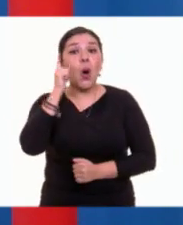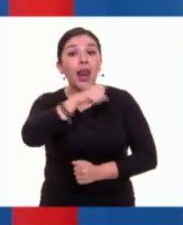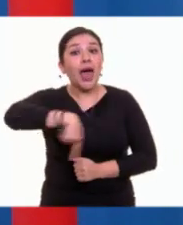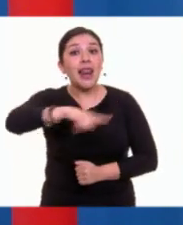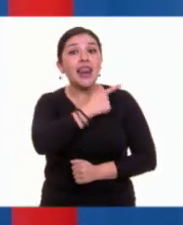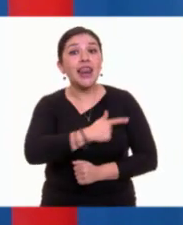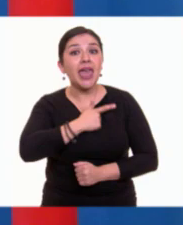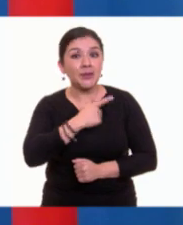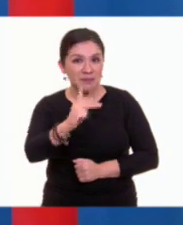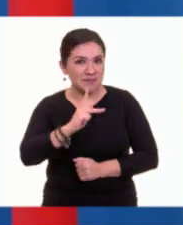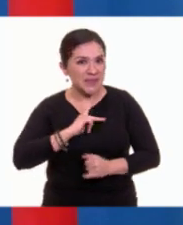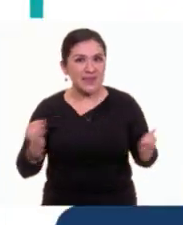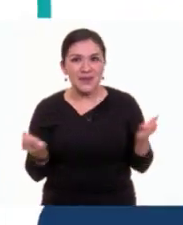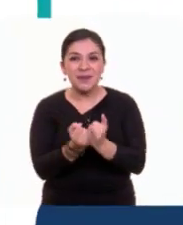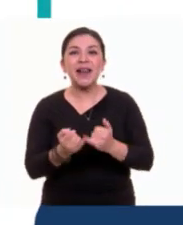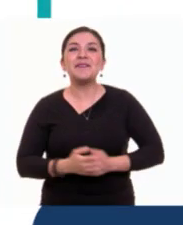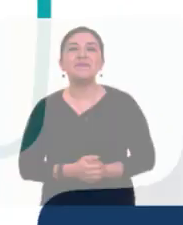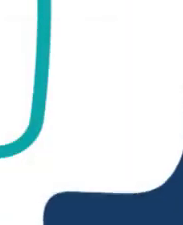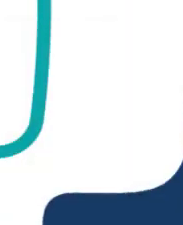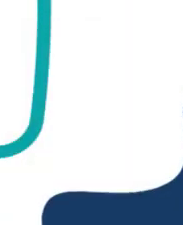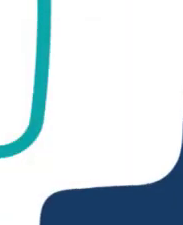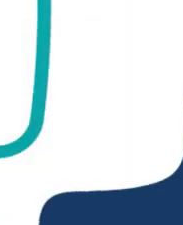que lo hayan disfrutado tanto como nosotros.